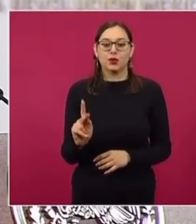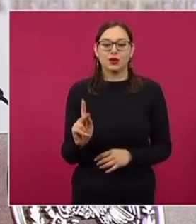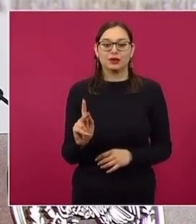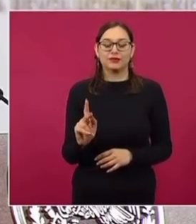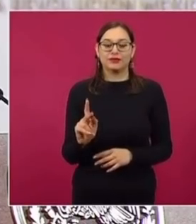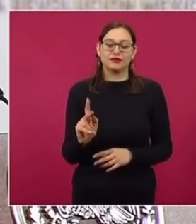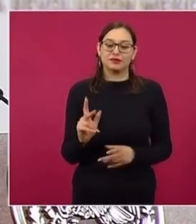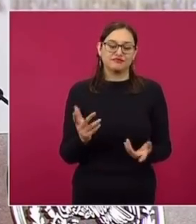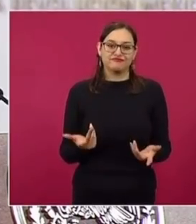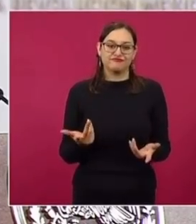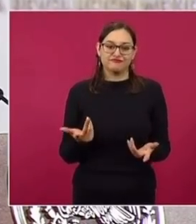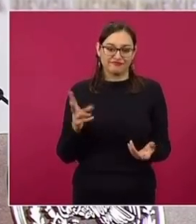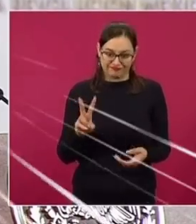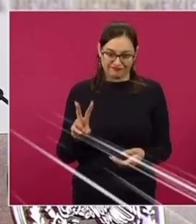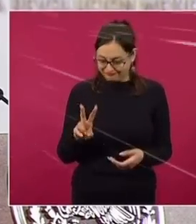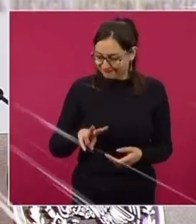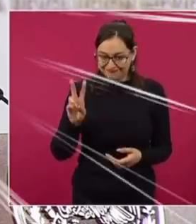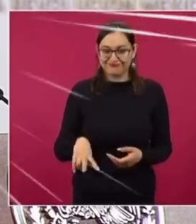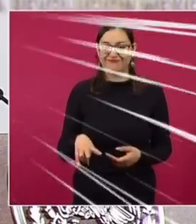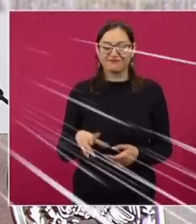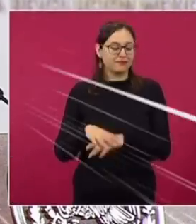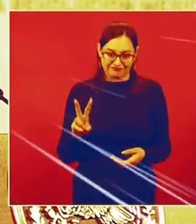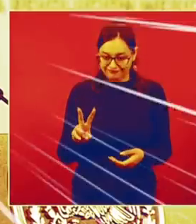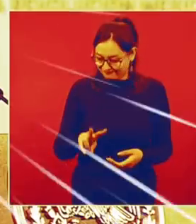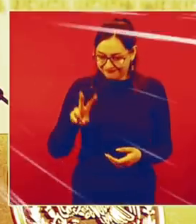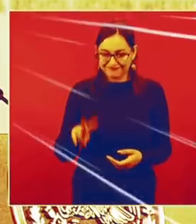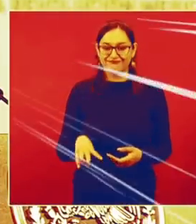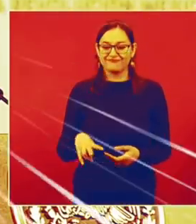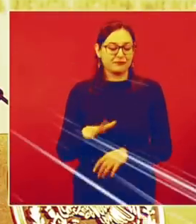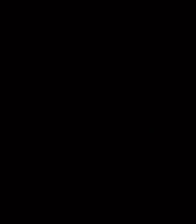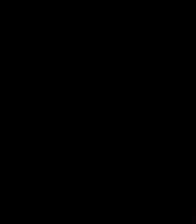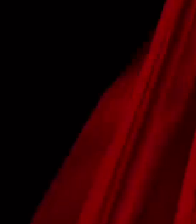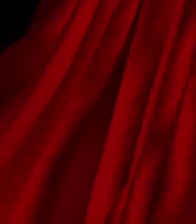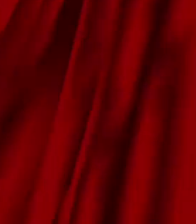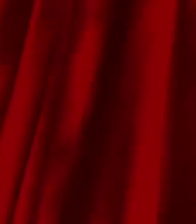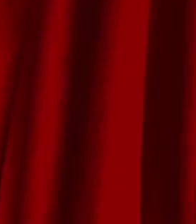muy importante la autoridad moral, moral.